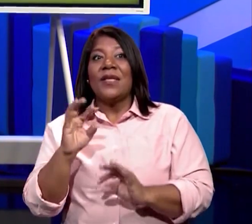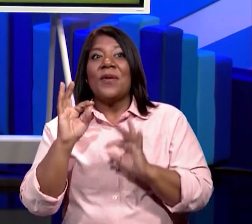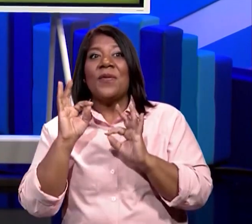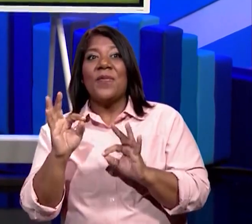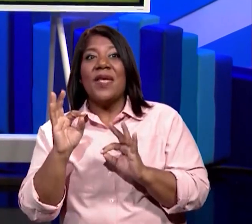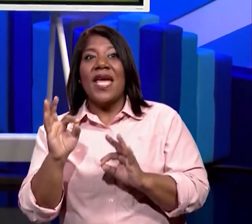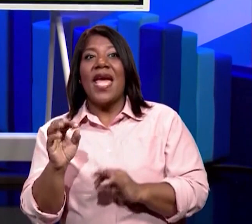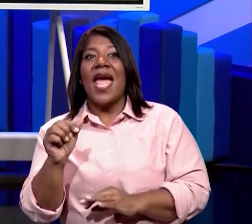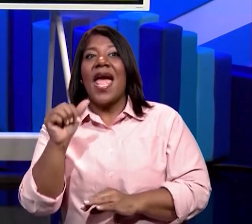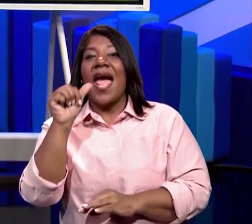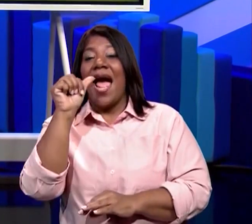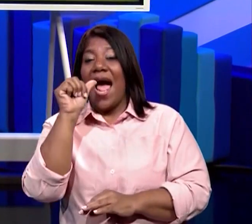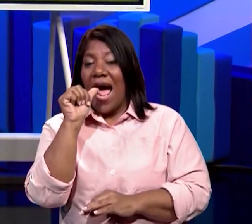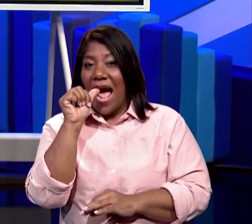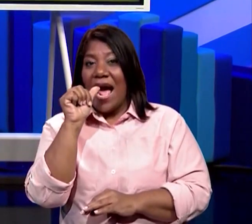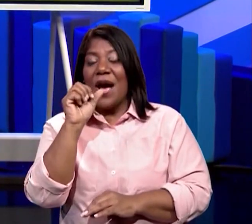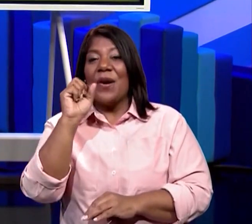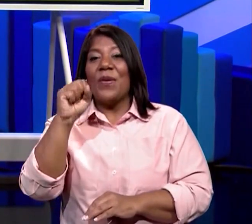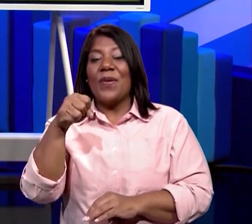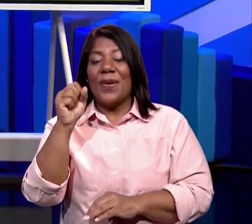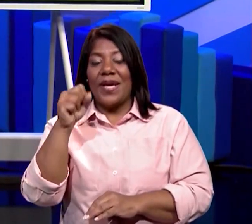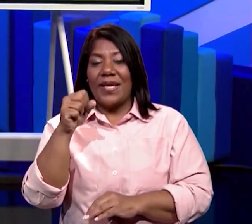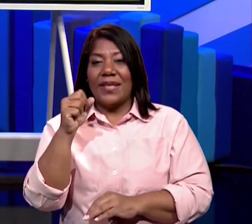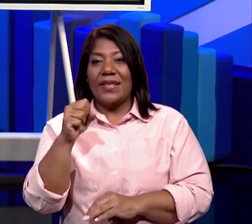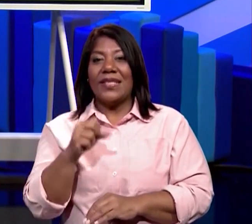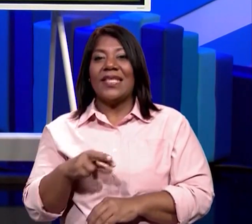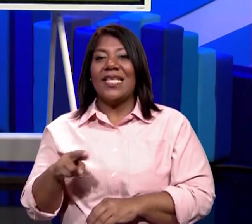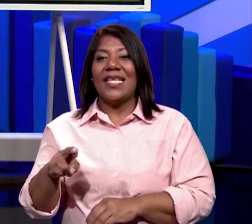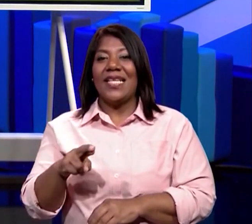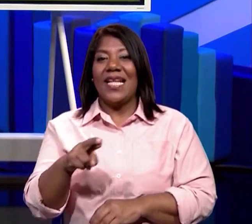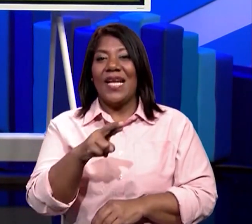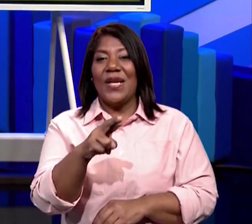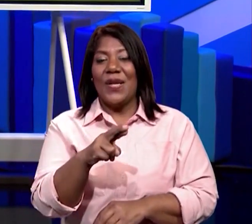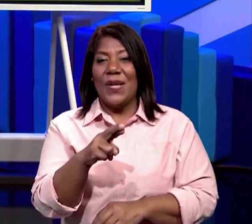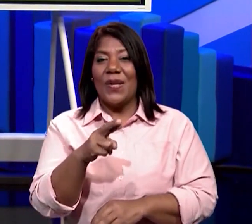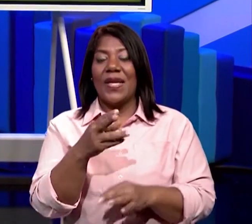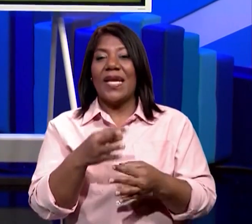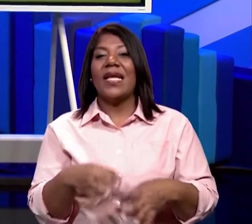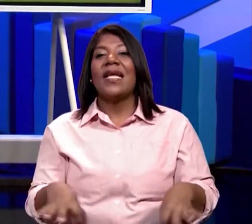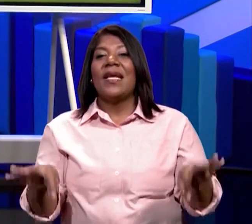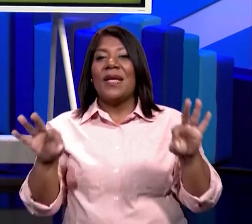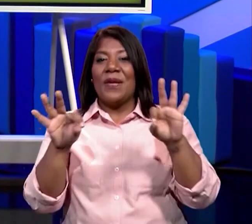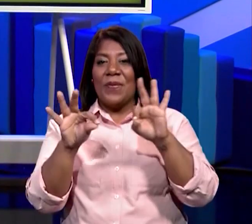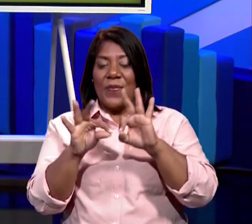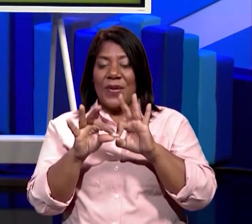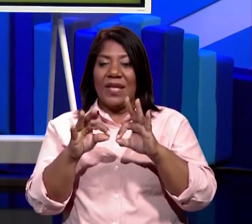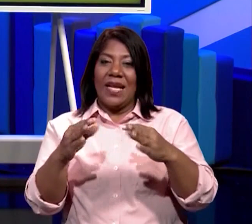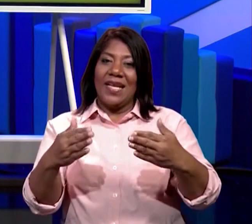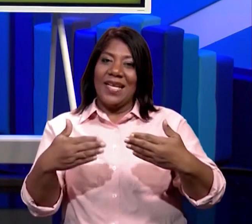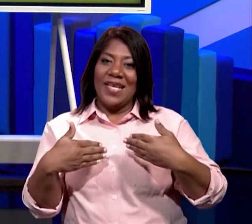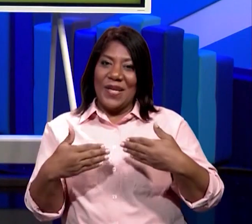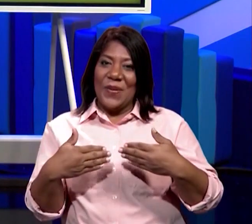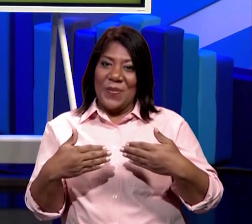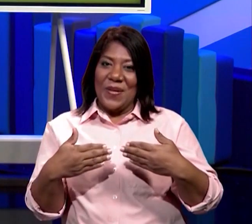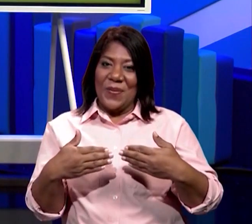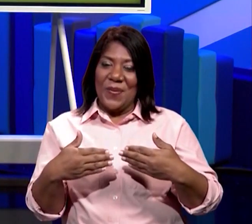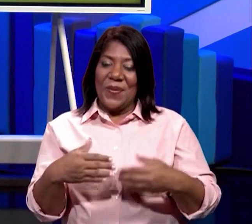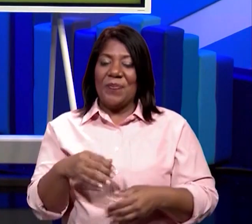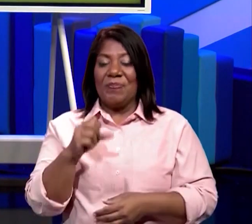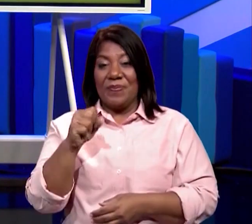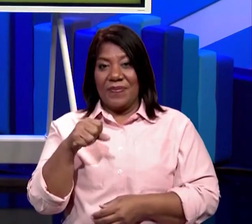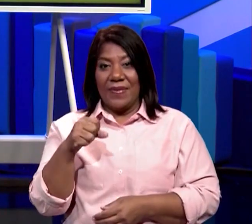¡Agua! Agua de nuestro río más importante de Panamá. ¡Claro!